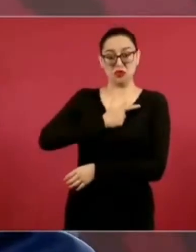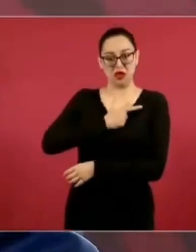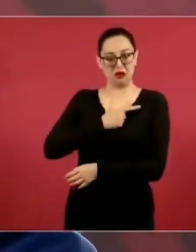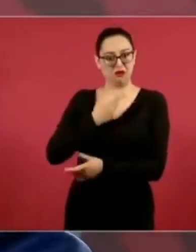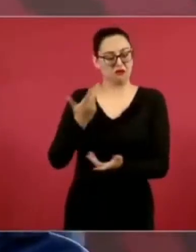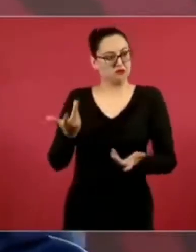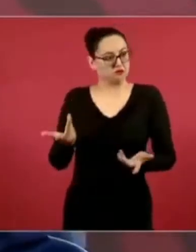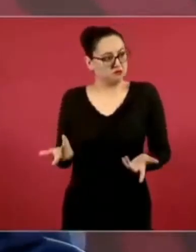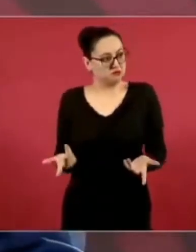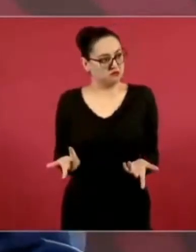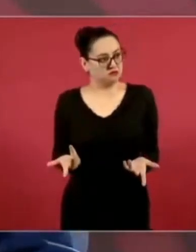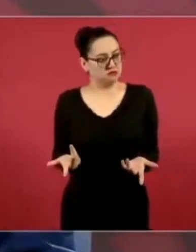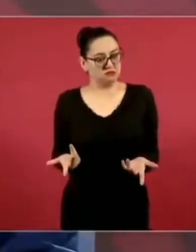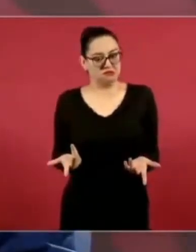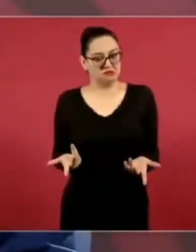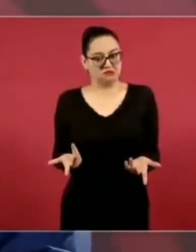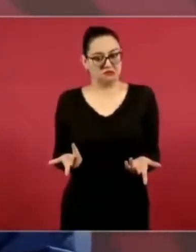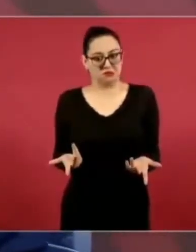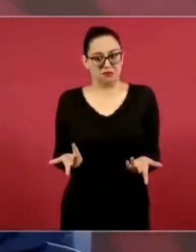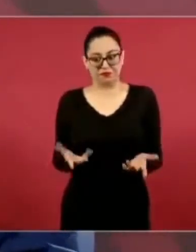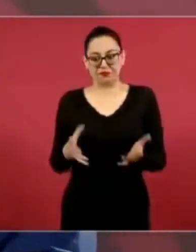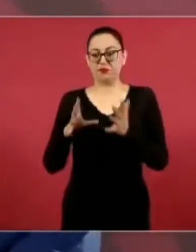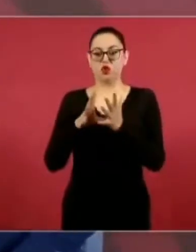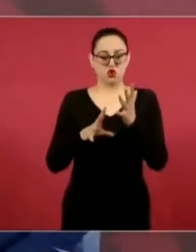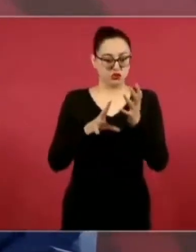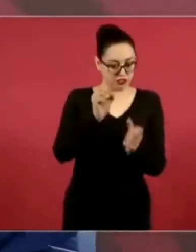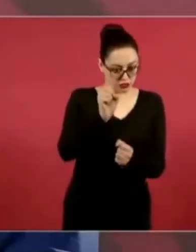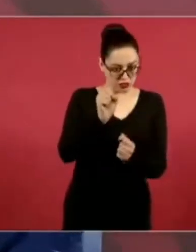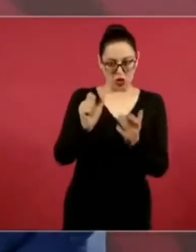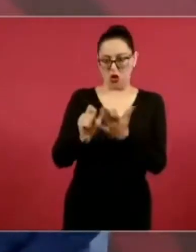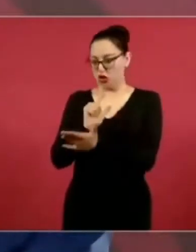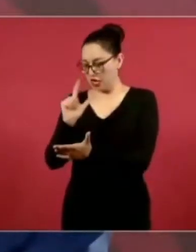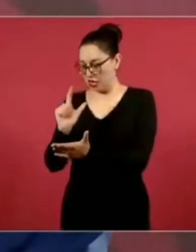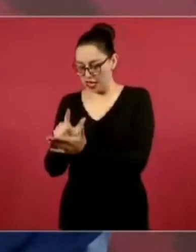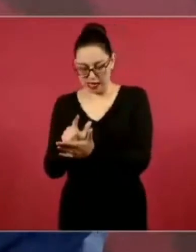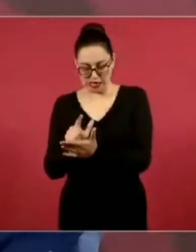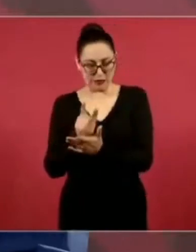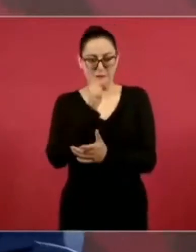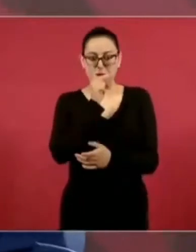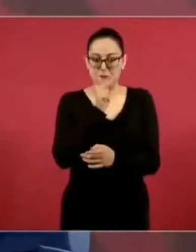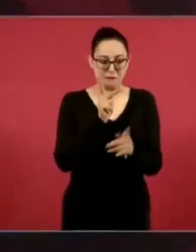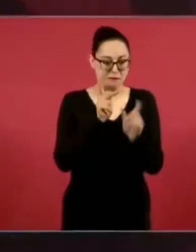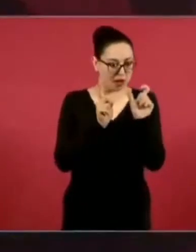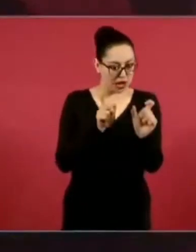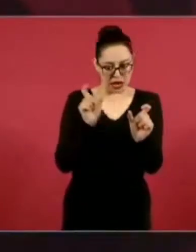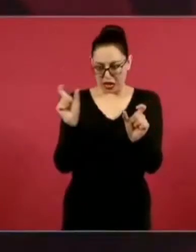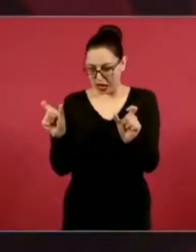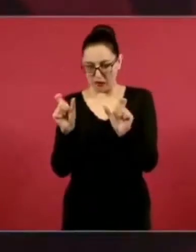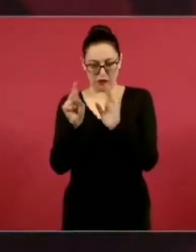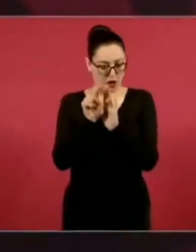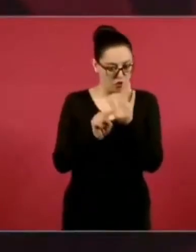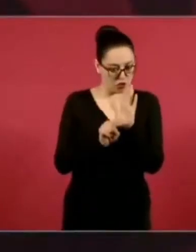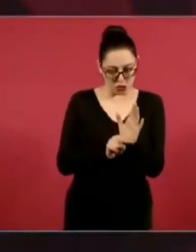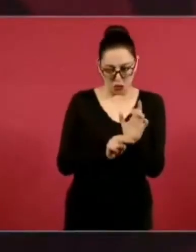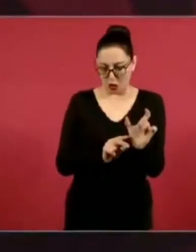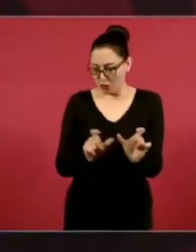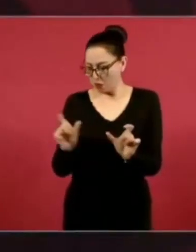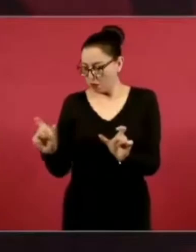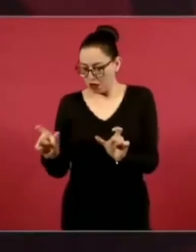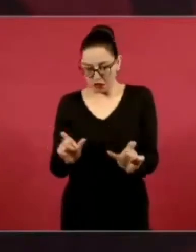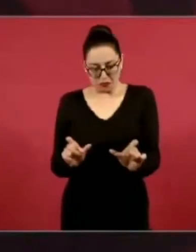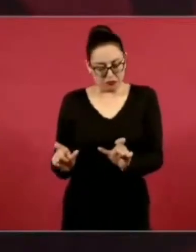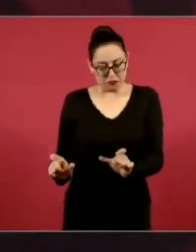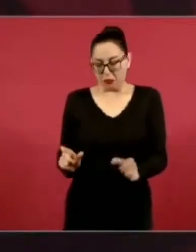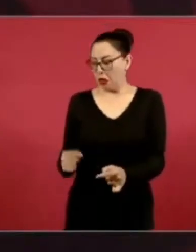Porque así se ha hecho con esa Constitución, con esos preceptos, con esas normas, se ha hecho el